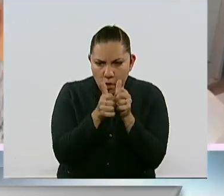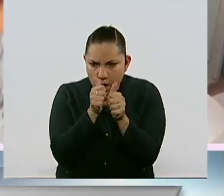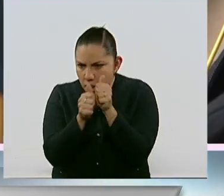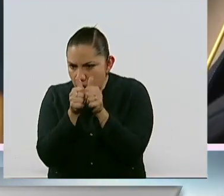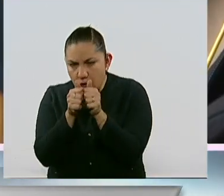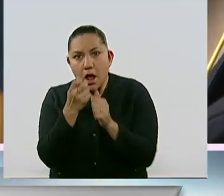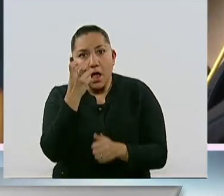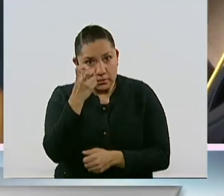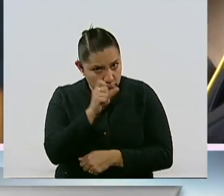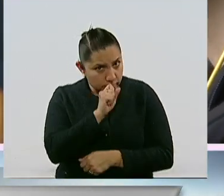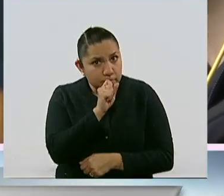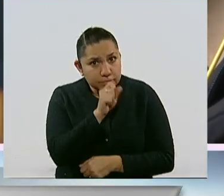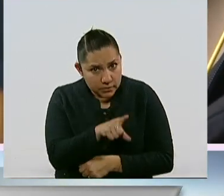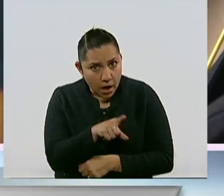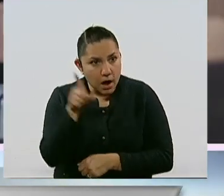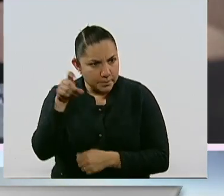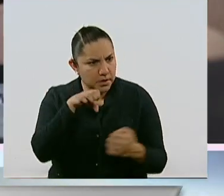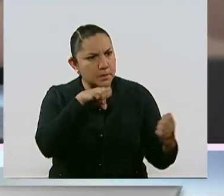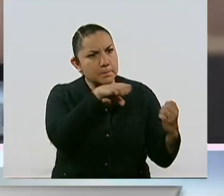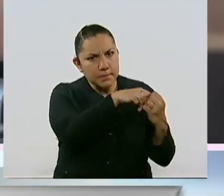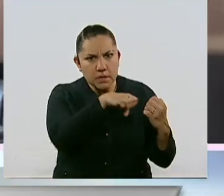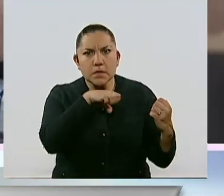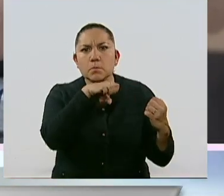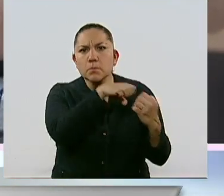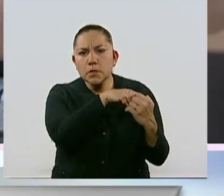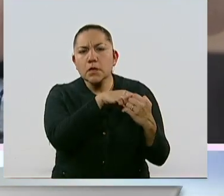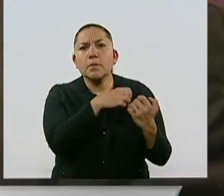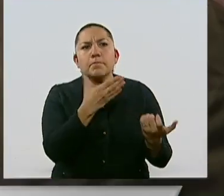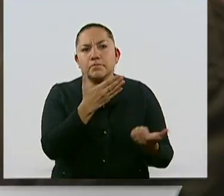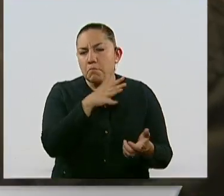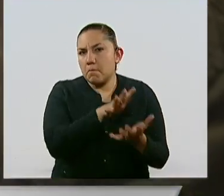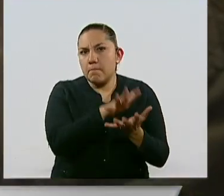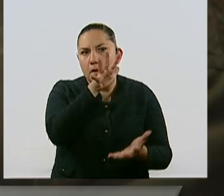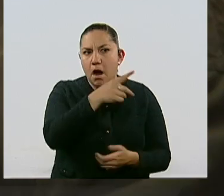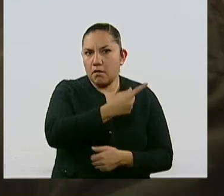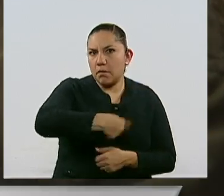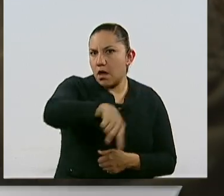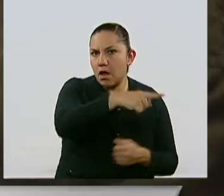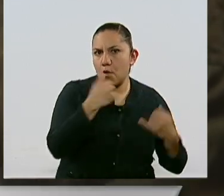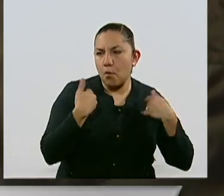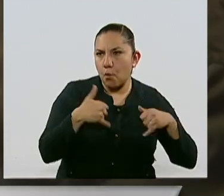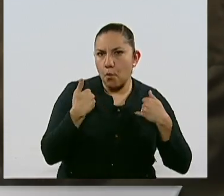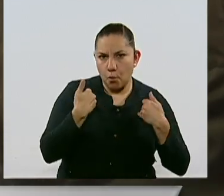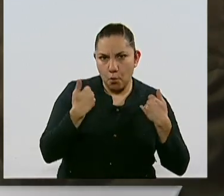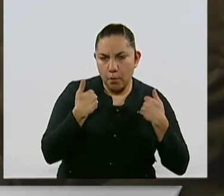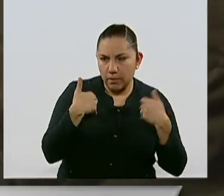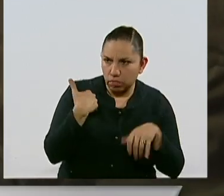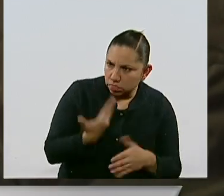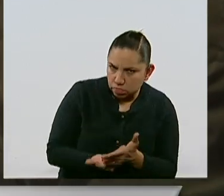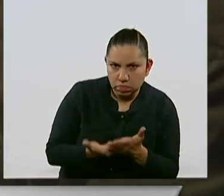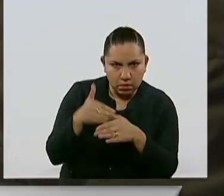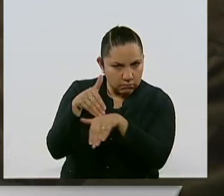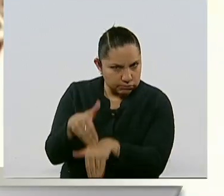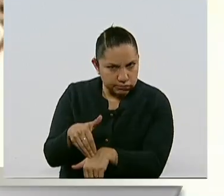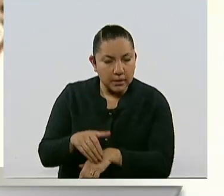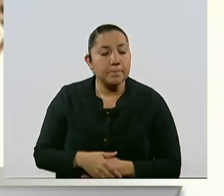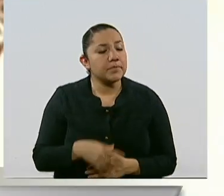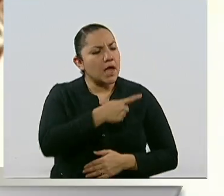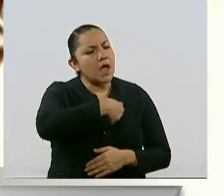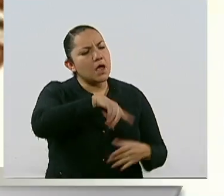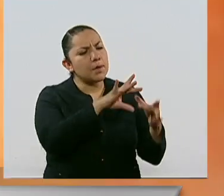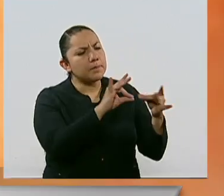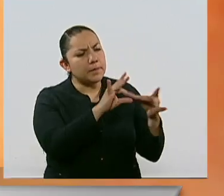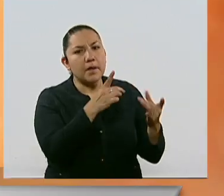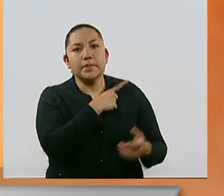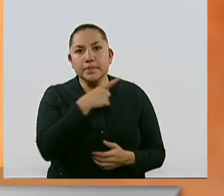personas, en este caso principalmente a los jóvenes. Resaltaron que es importante crear y apoyar las políticas